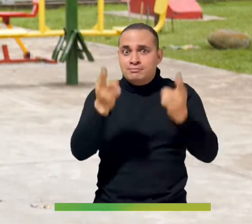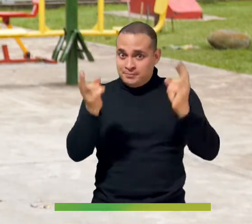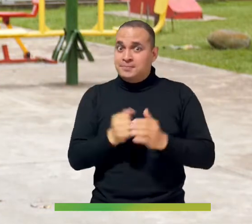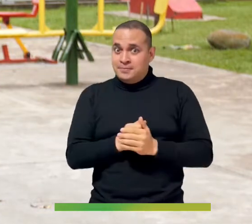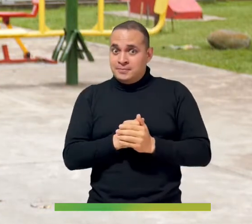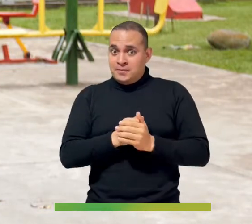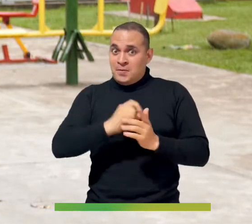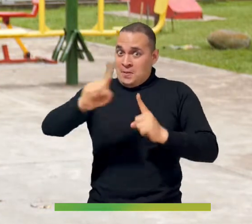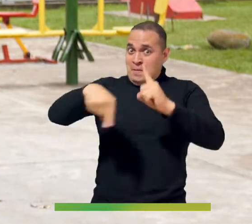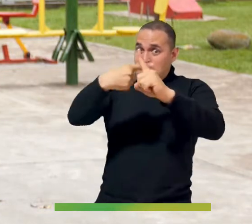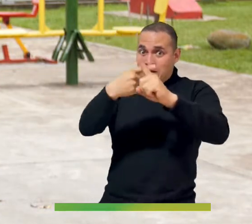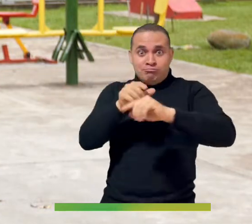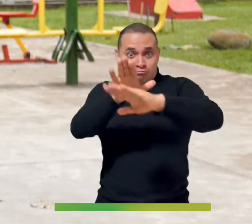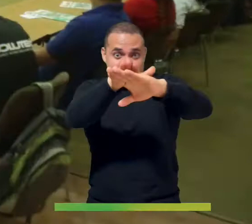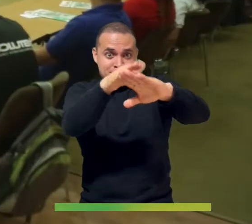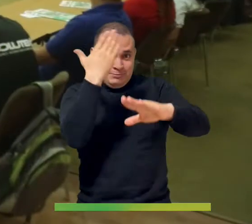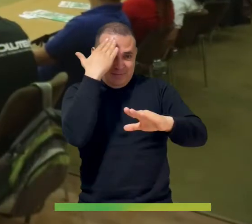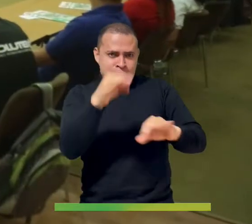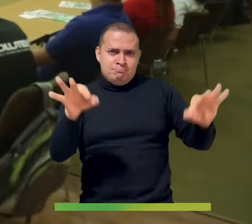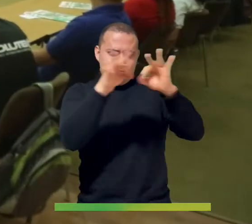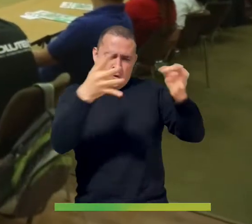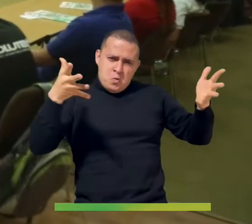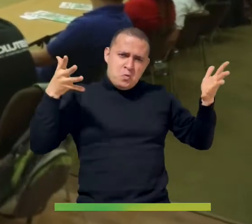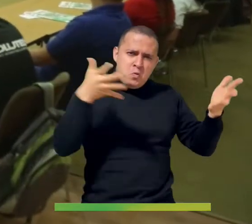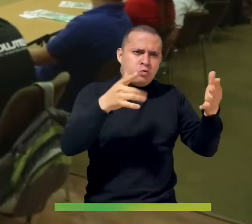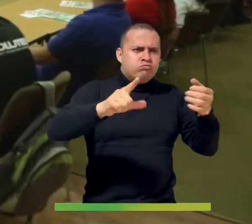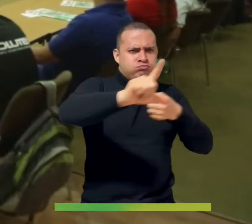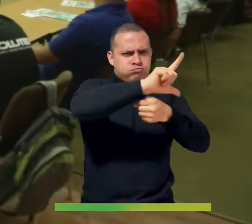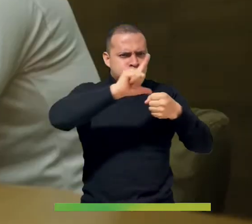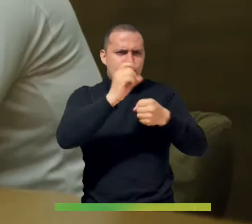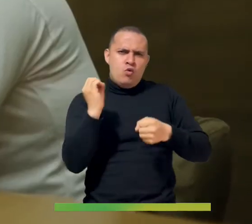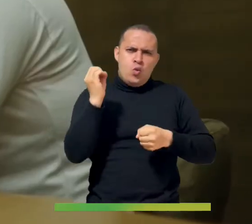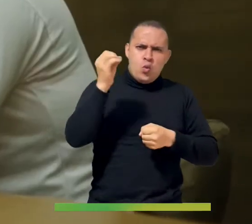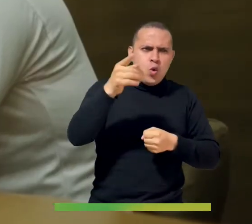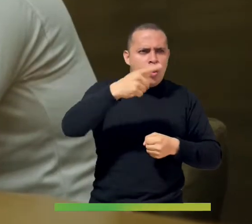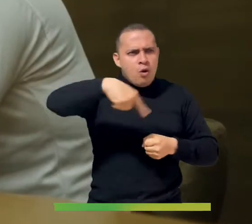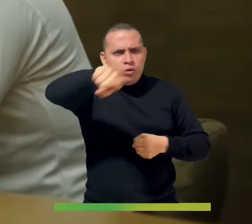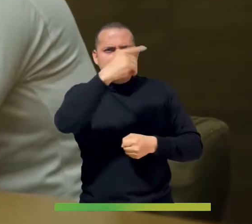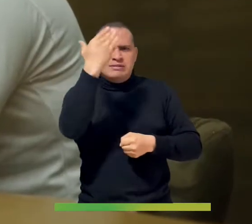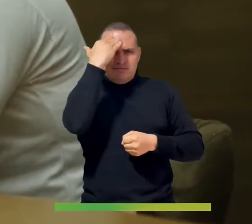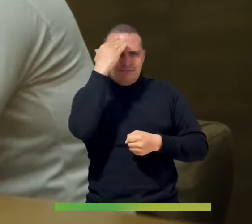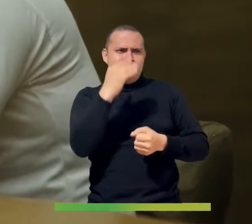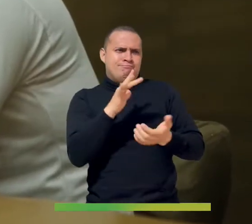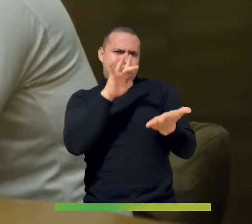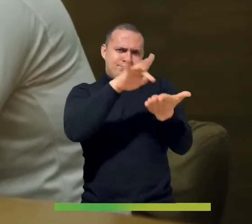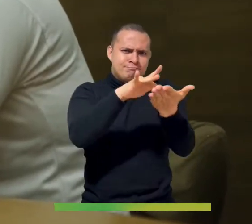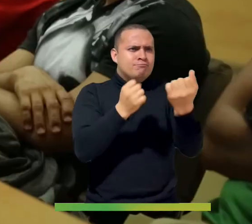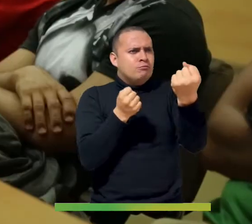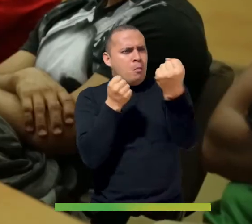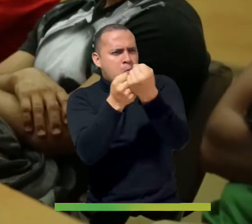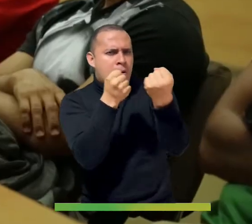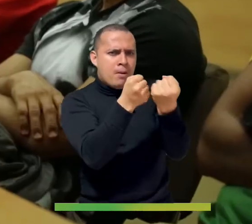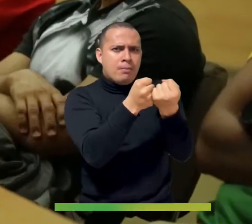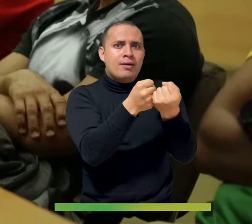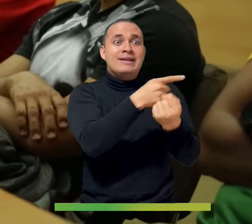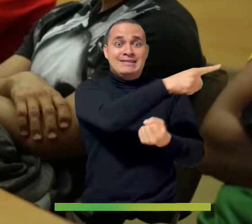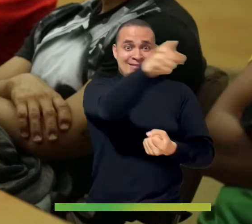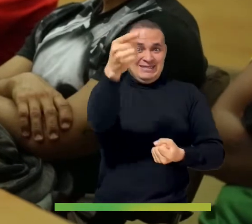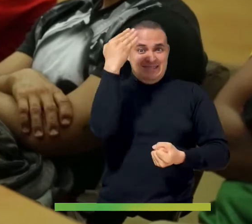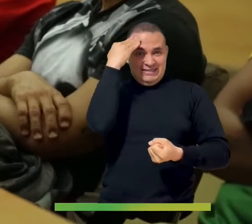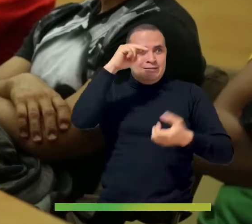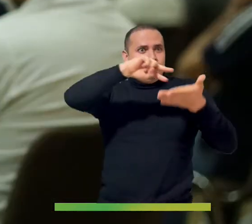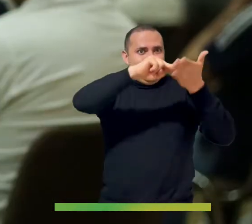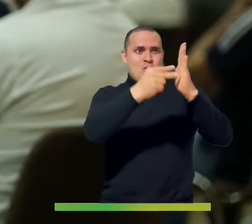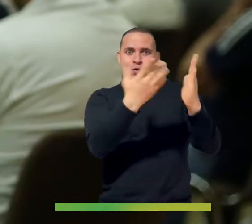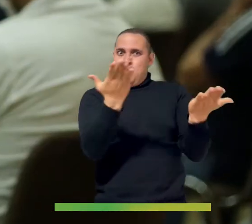pero también el fortalecimiento a nuestras ligas y clubes donde hemos apoyado participaciones que esto redonda en